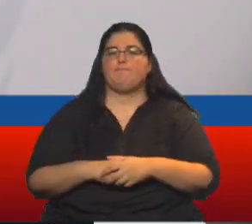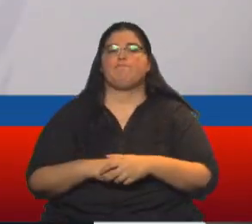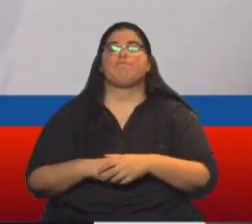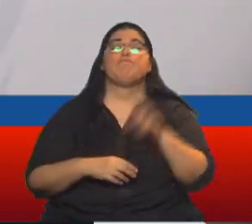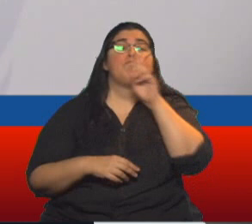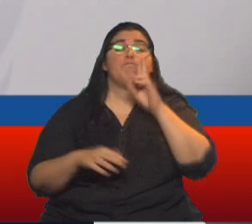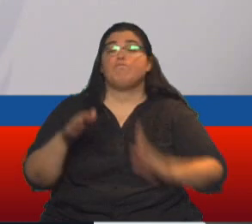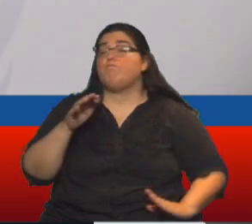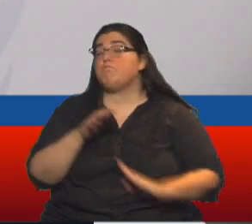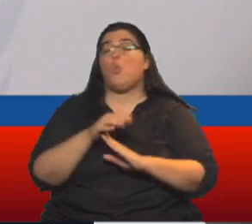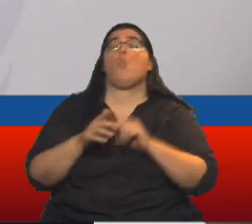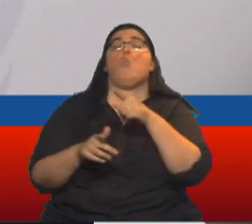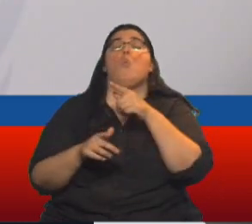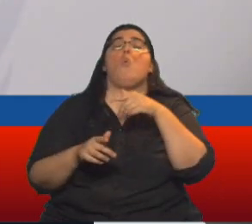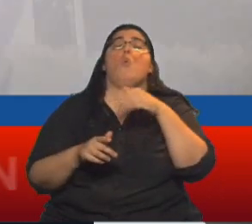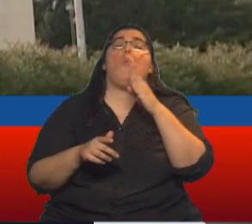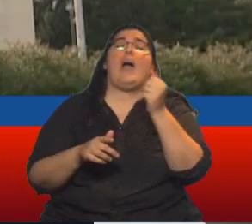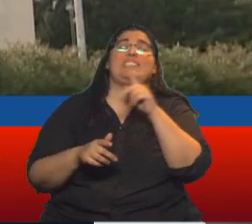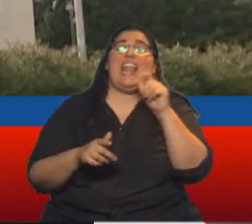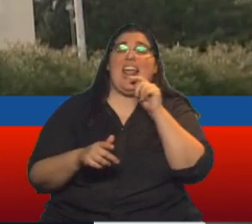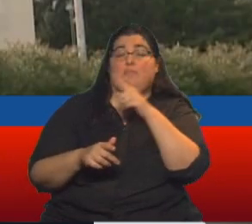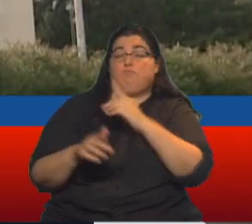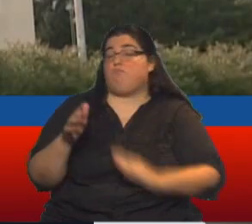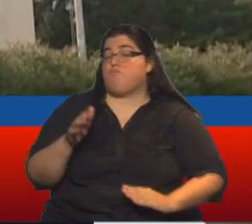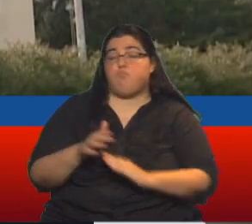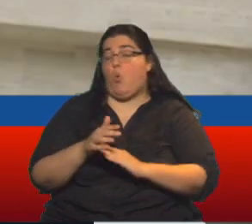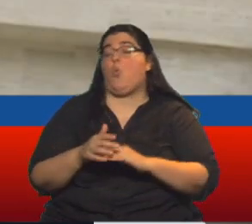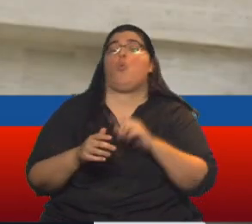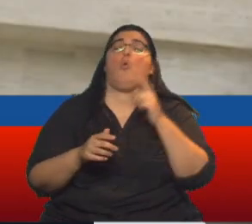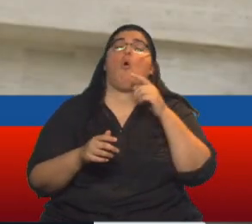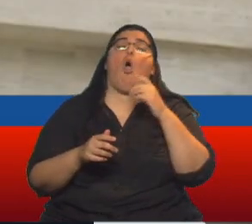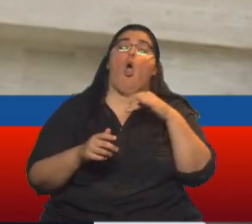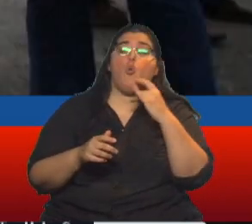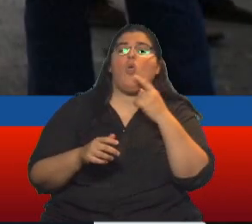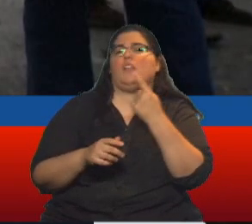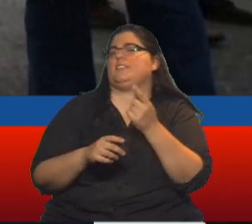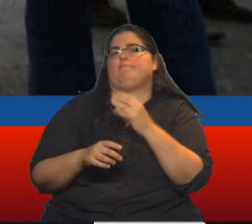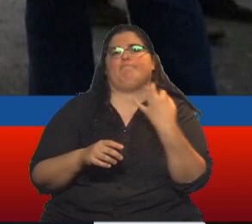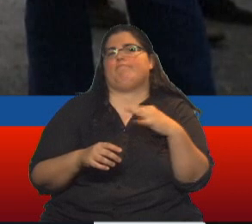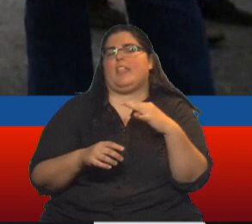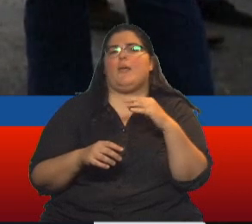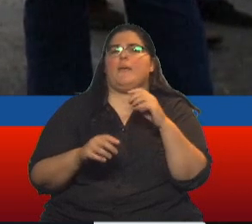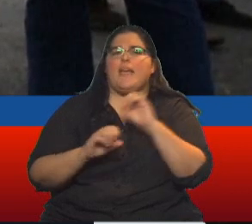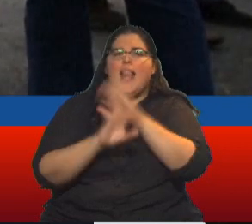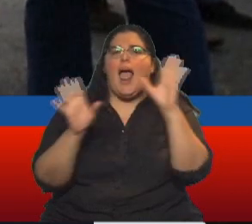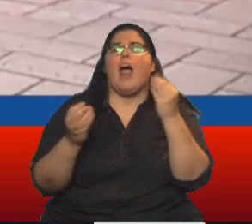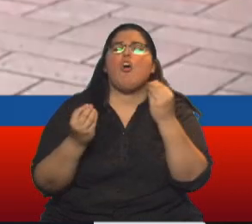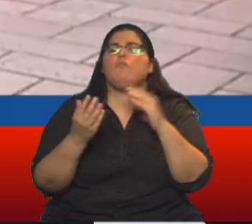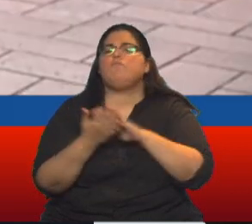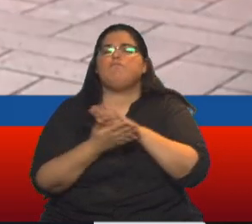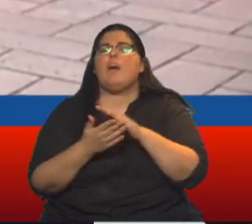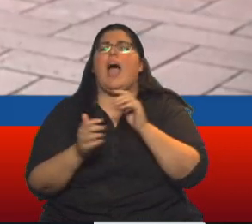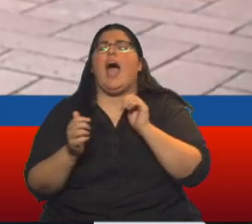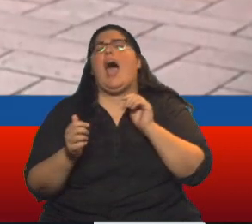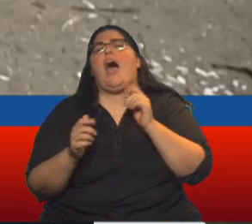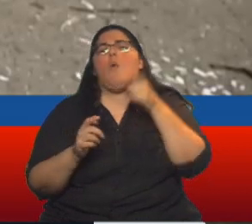comisionada de Naciones Unidas, Michelle Bachelet, pidió una investigación independiente para esclarecer los abusos policiales y la Comisión Interamericana